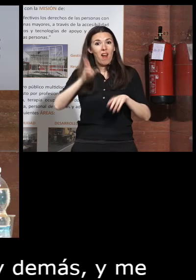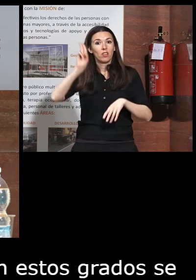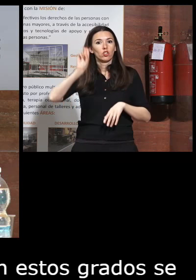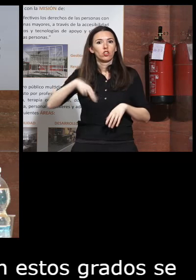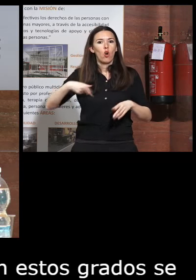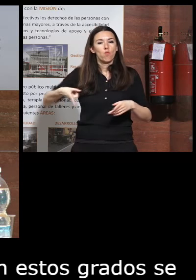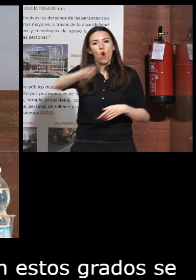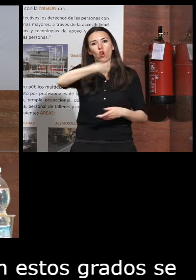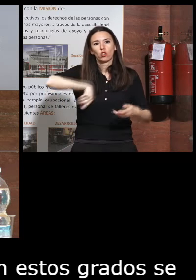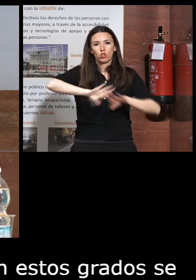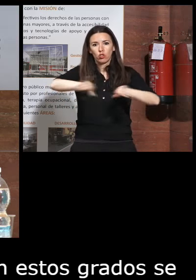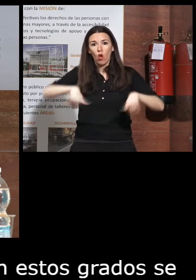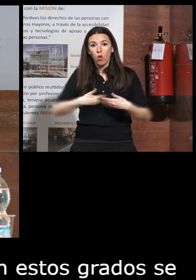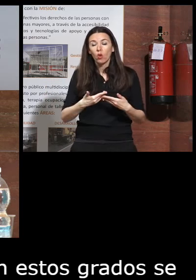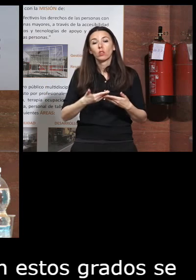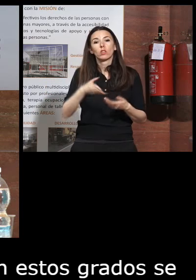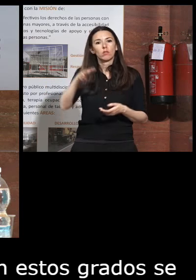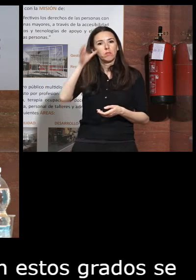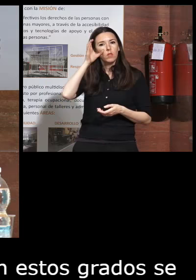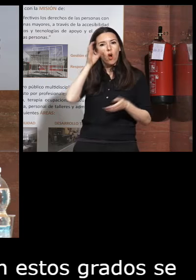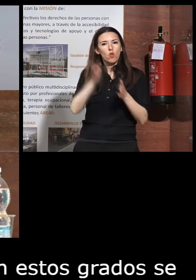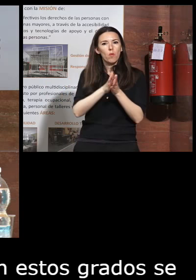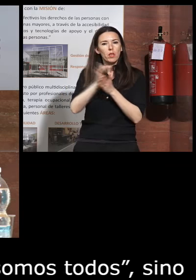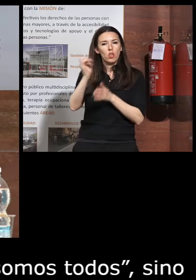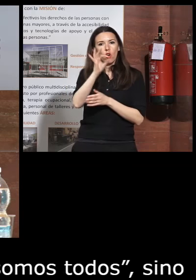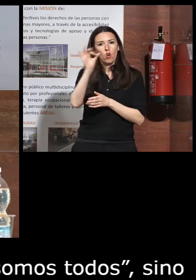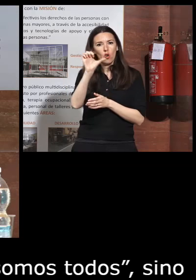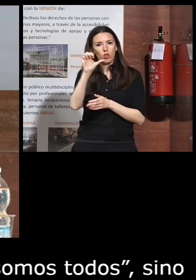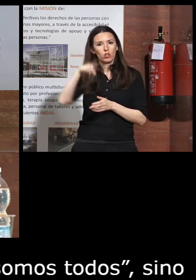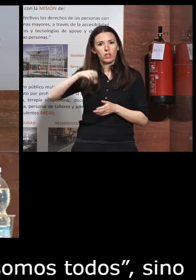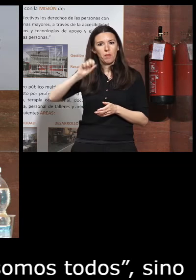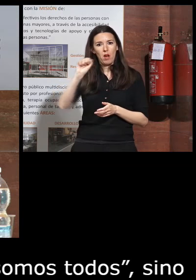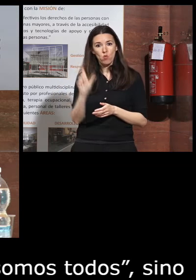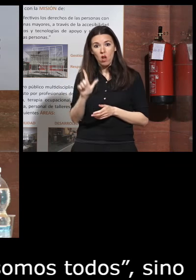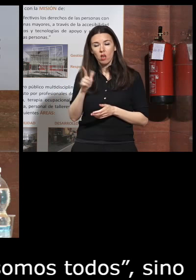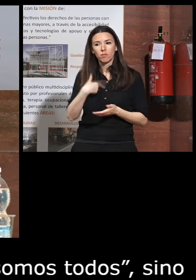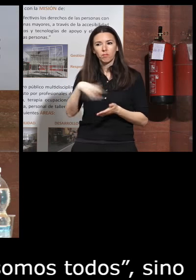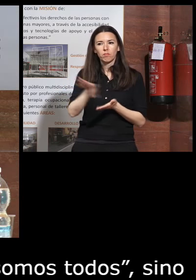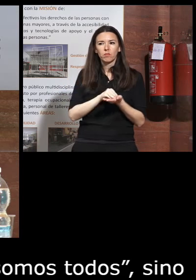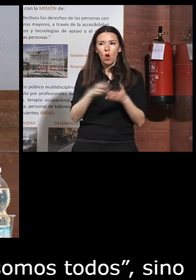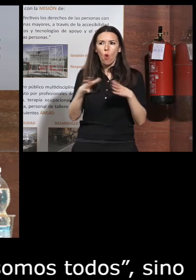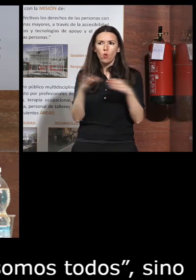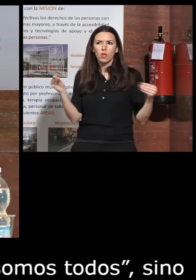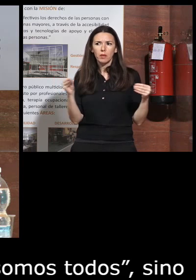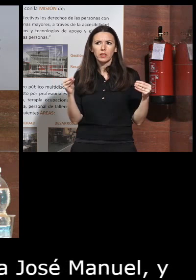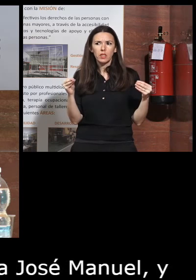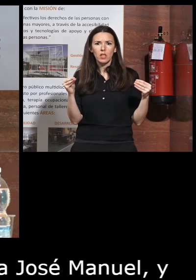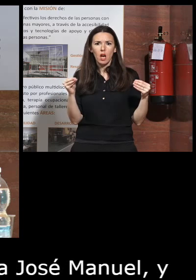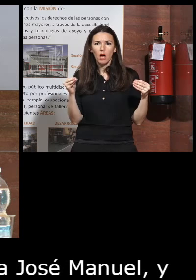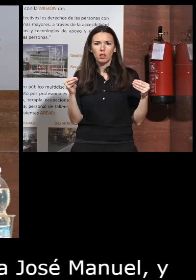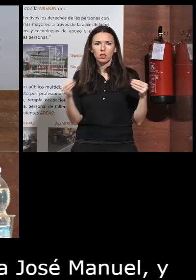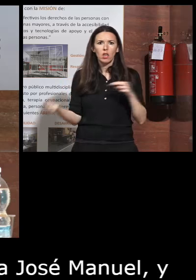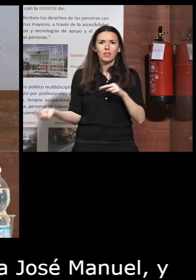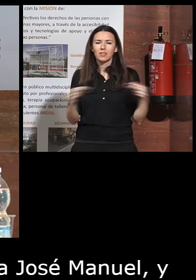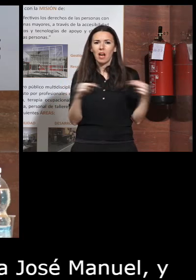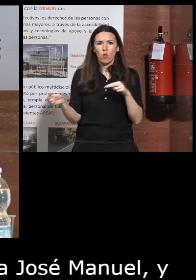sino que estaba escuchando al compañero a José Manuel y yo me estaba anotando porque en mi facultad están las personas claro de traducción